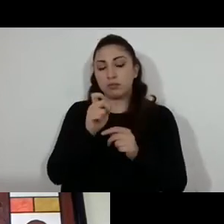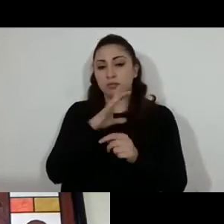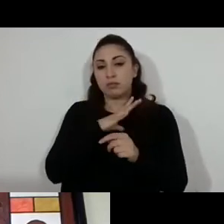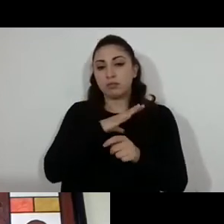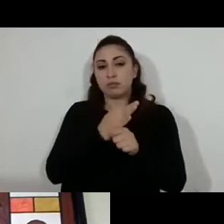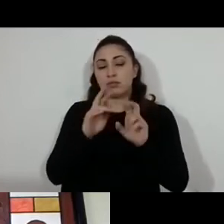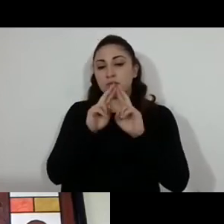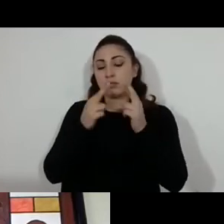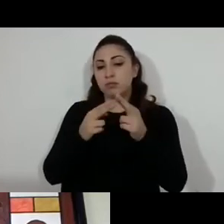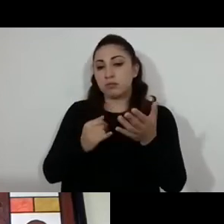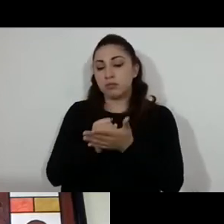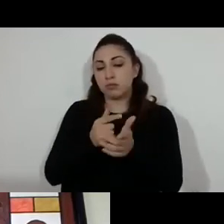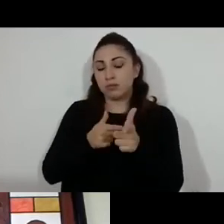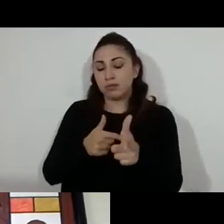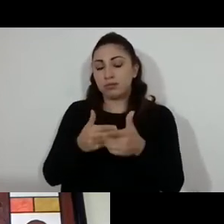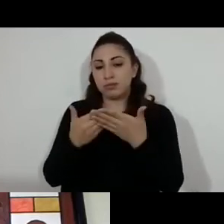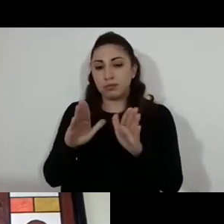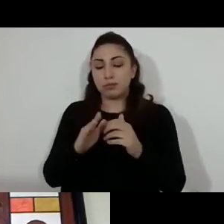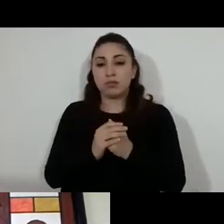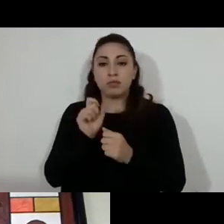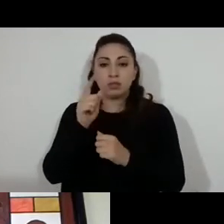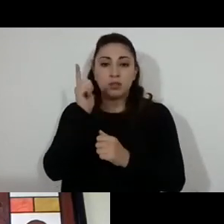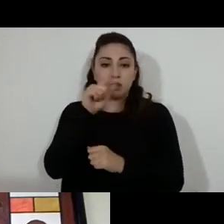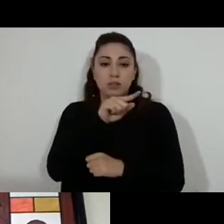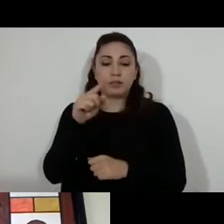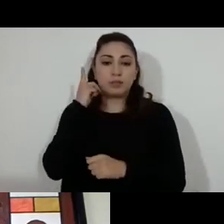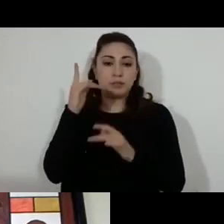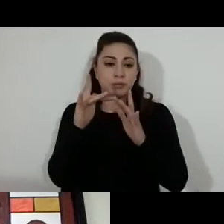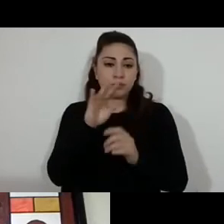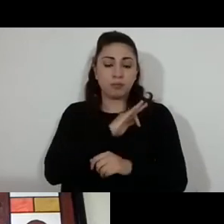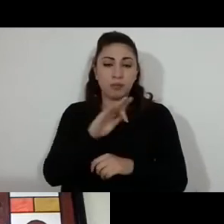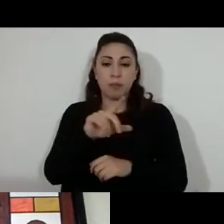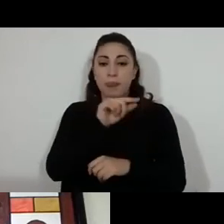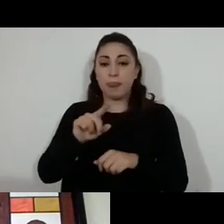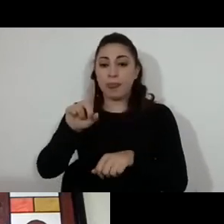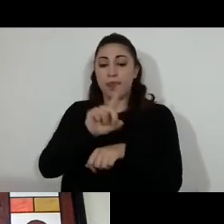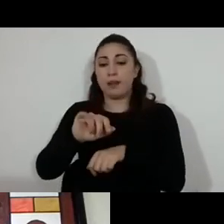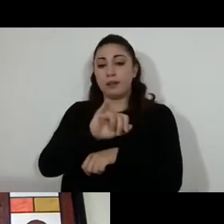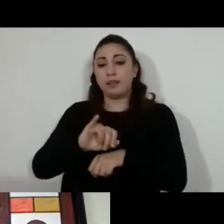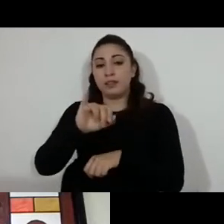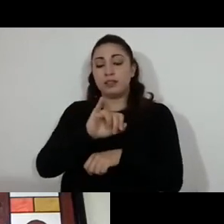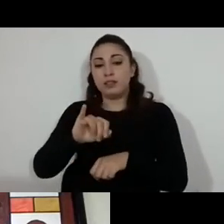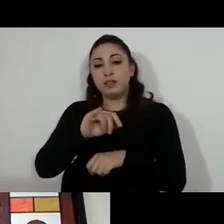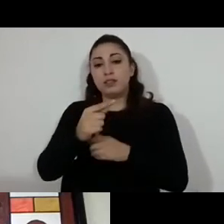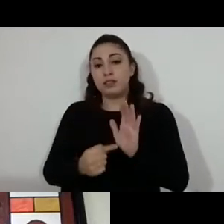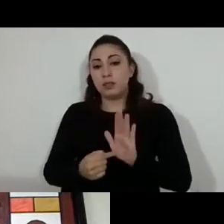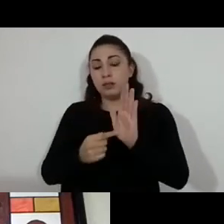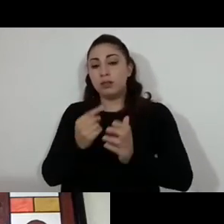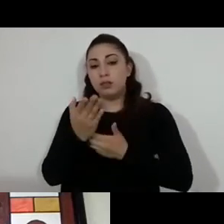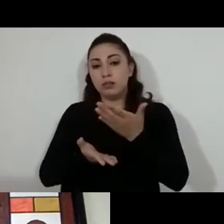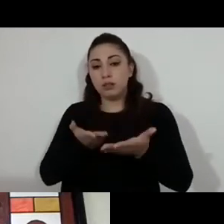Voy a solicitarles también su participación. Y el día jueves presentamos el dictamen del comité